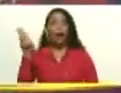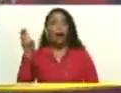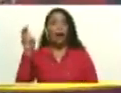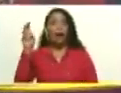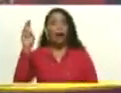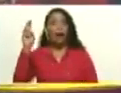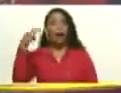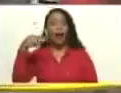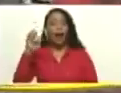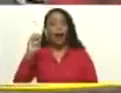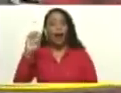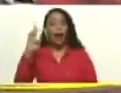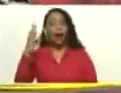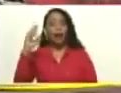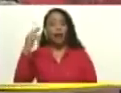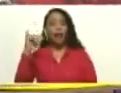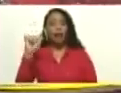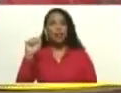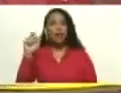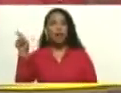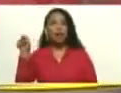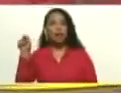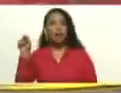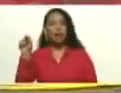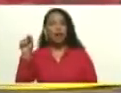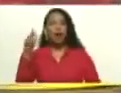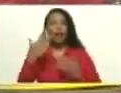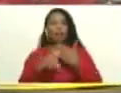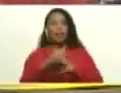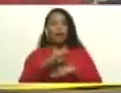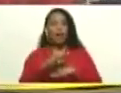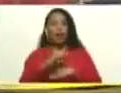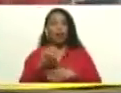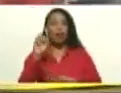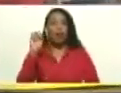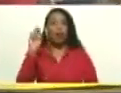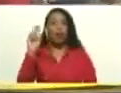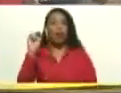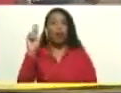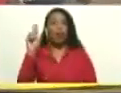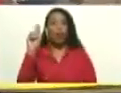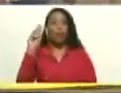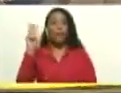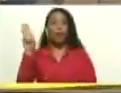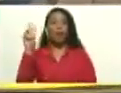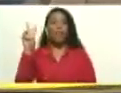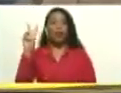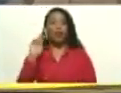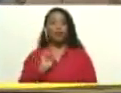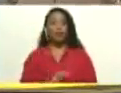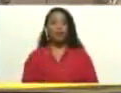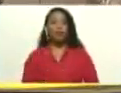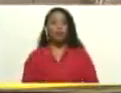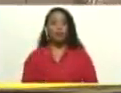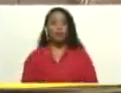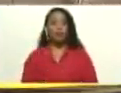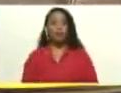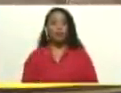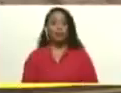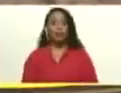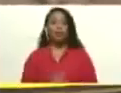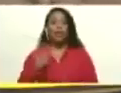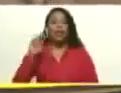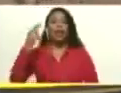presidente del Partido Unidad Popular para Avanzar del Inarrón, UUPB. Y Henry Rangel,